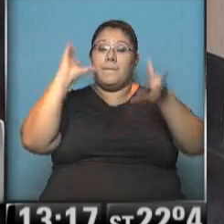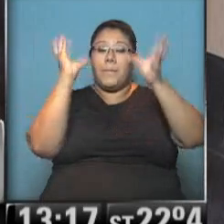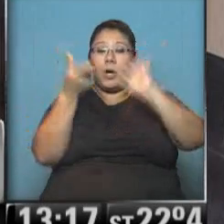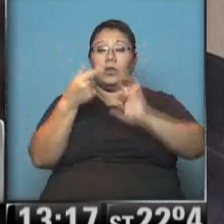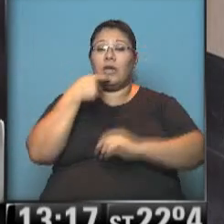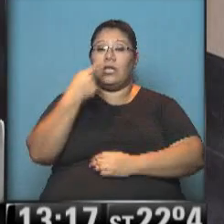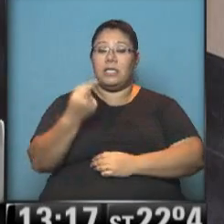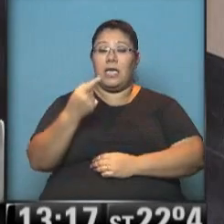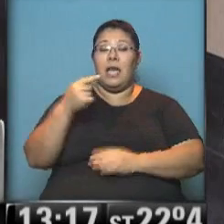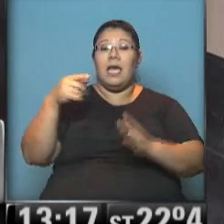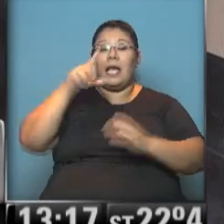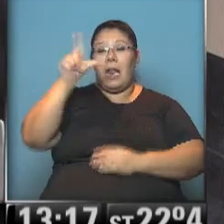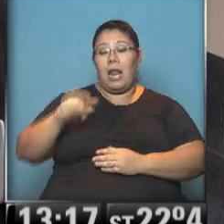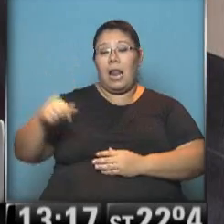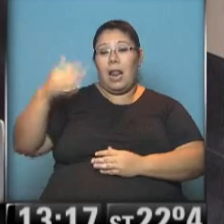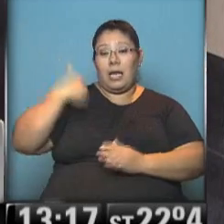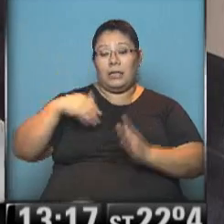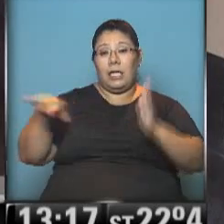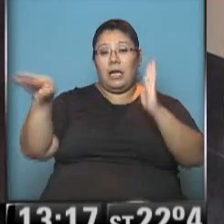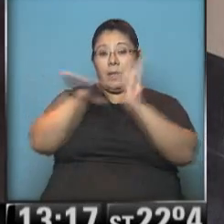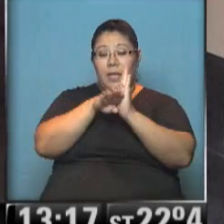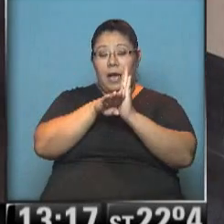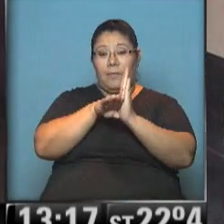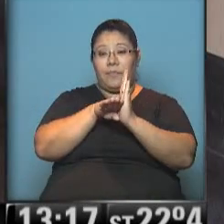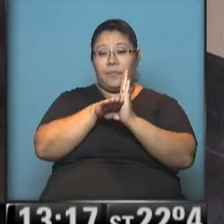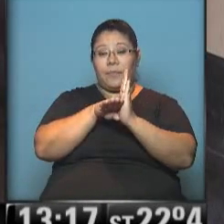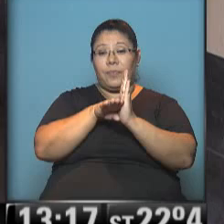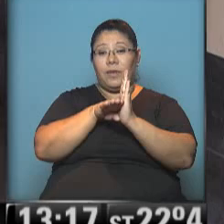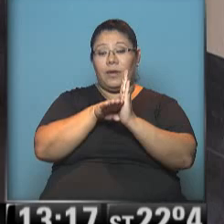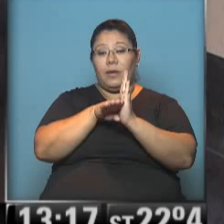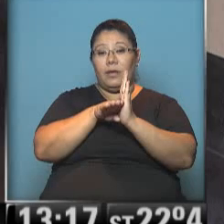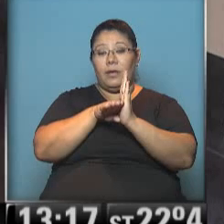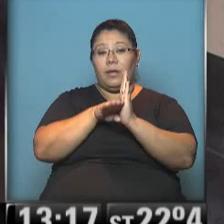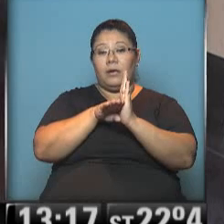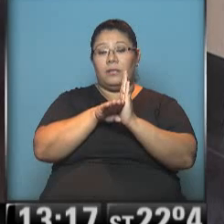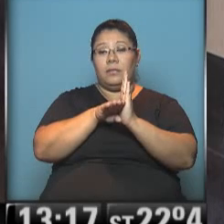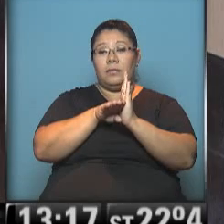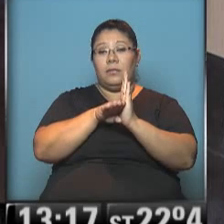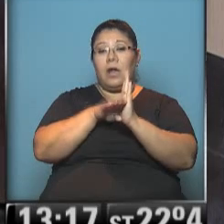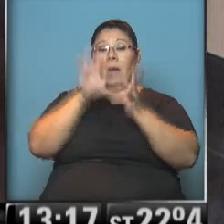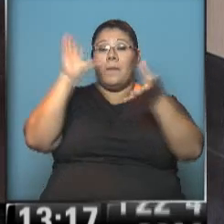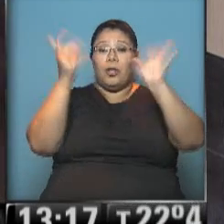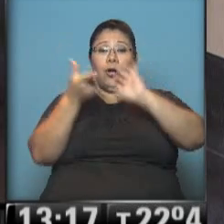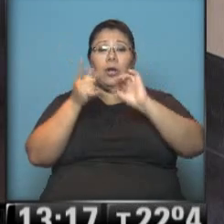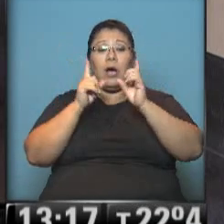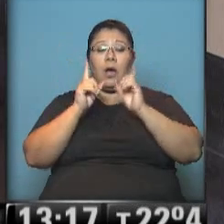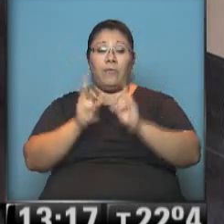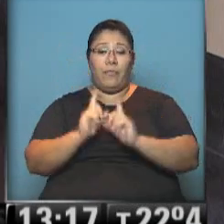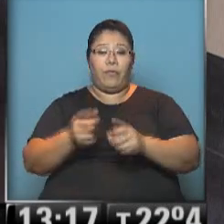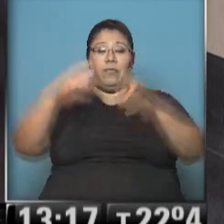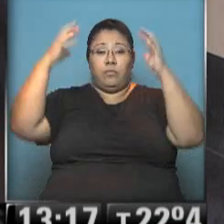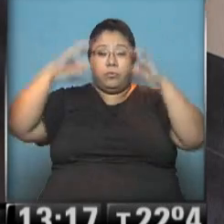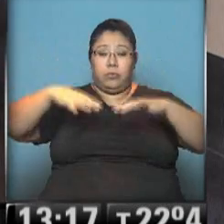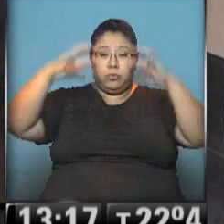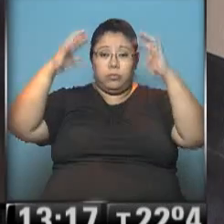central, especialmente en Córdoba, sur y centro de Santa Fe y en Entre Ríos, las condiciones meteorológicas seguirán siendo inestables. Si bien todo el sistema nuboso de mal